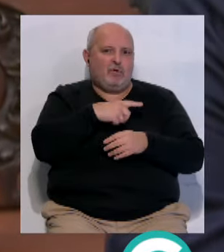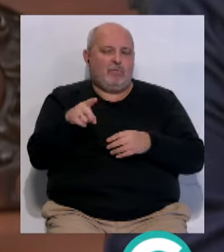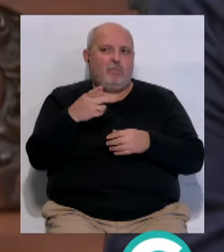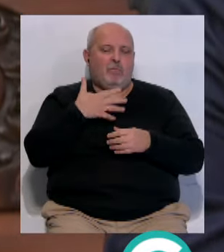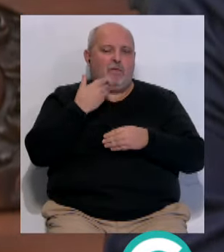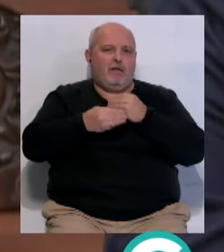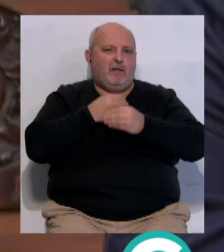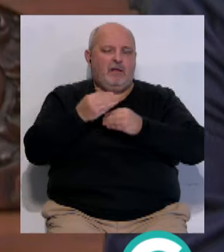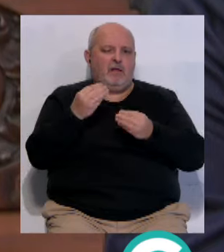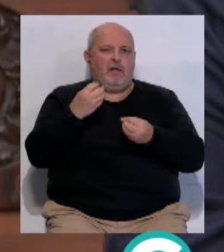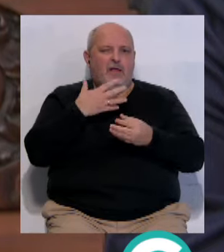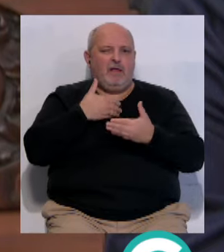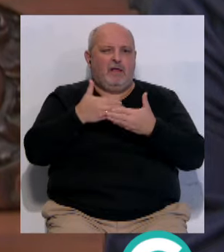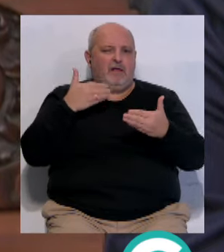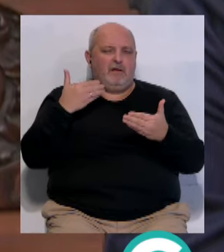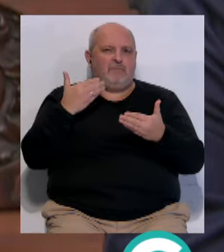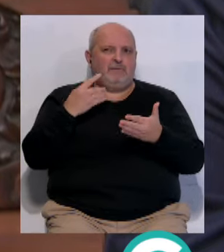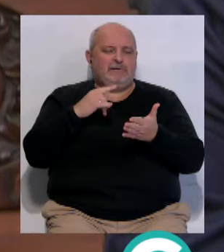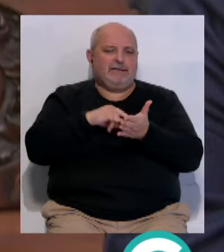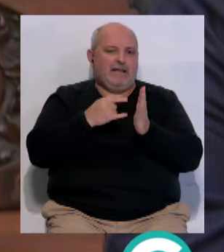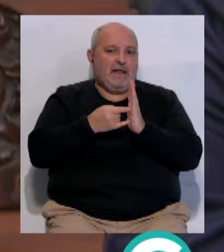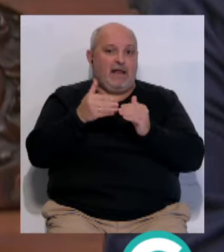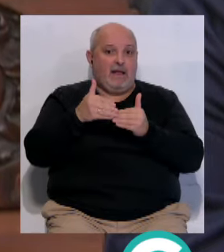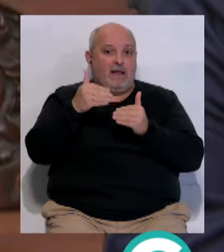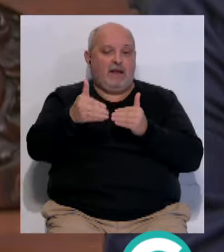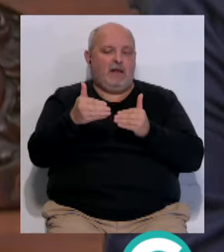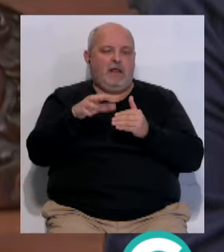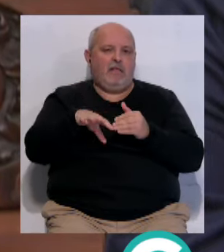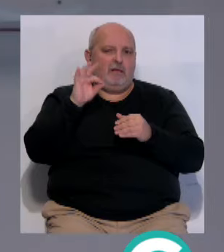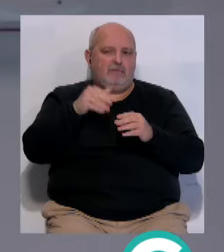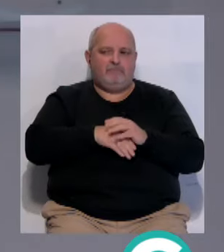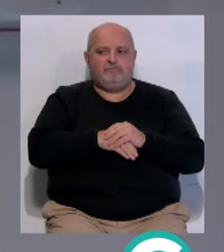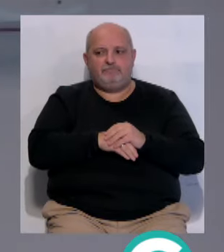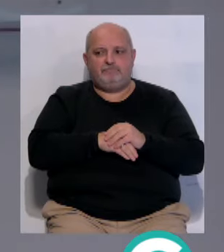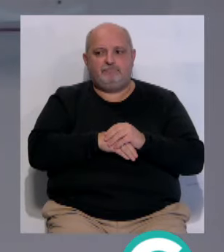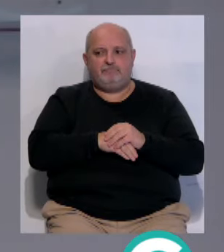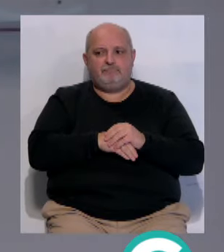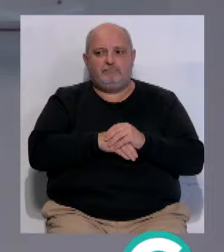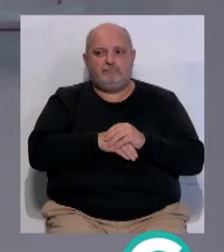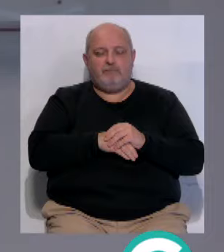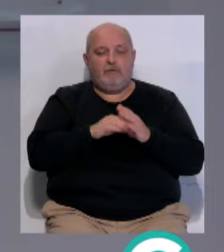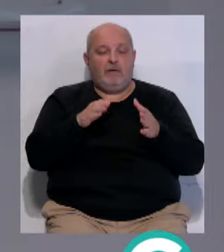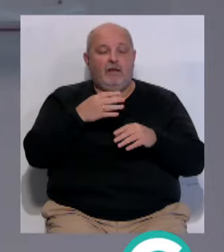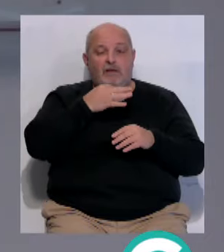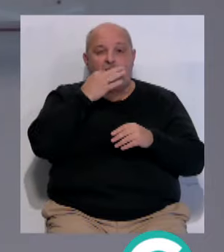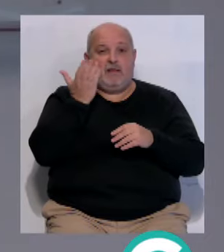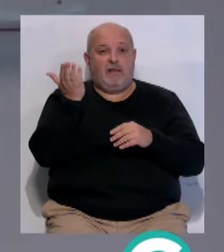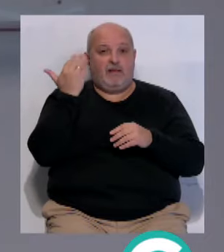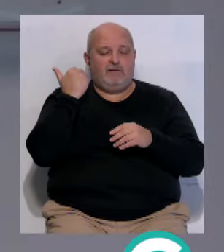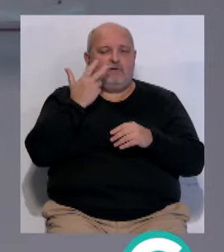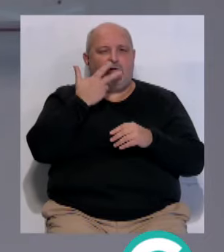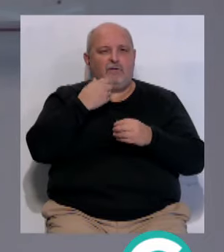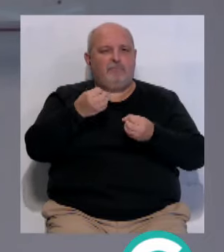también... ...dar la información que nosotros tengamos técnica... ...y a partir de ahí tomar decisiones. Y en la tarde de ayer